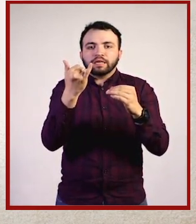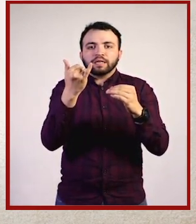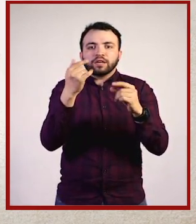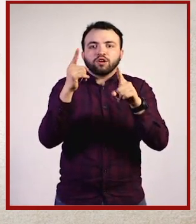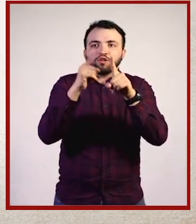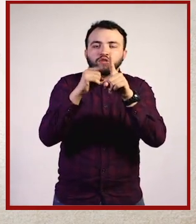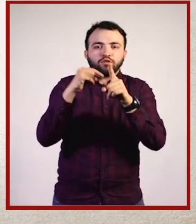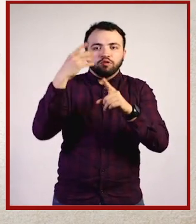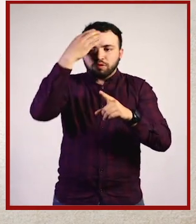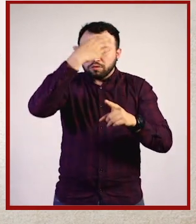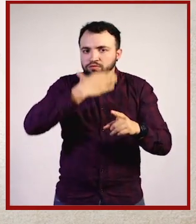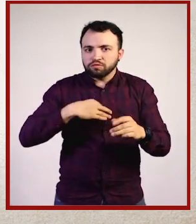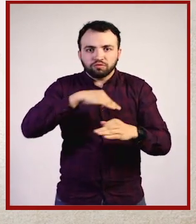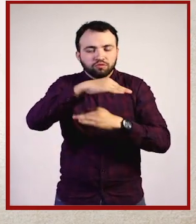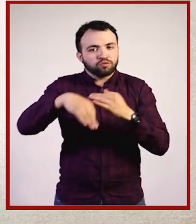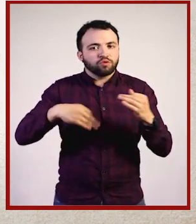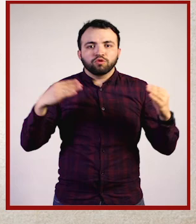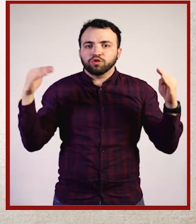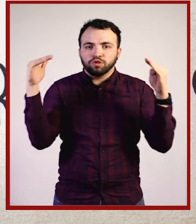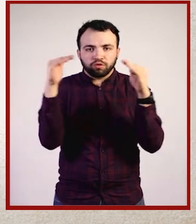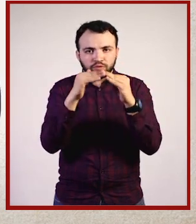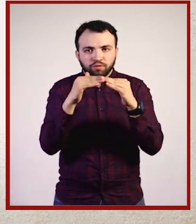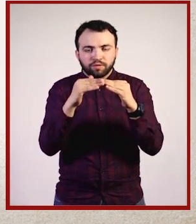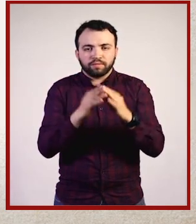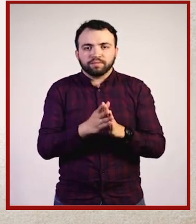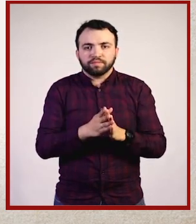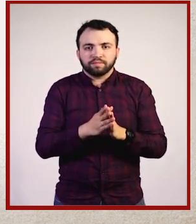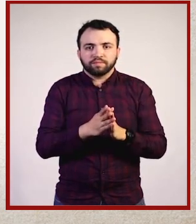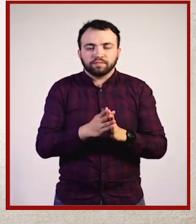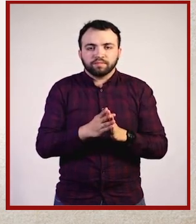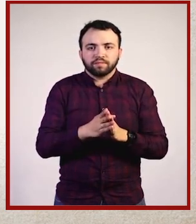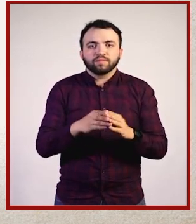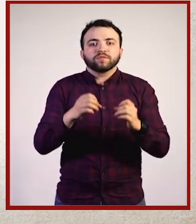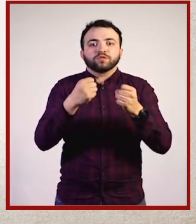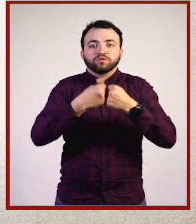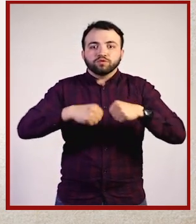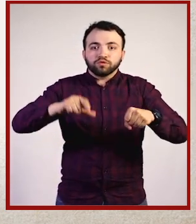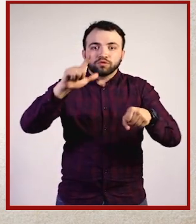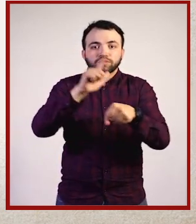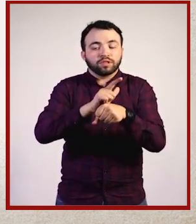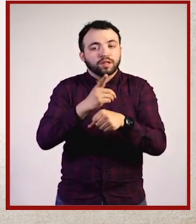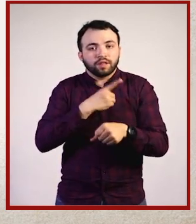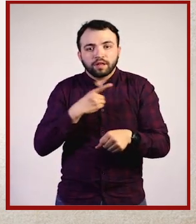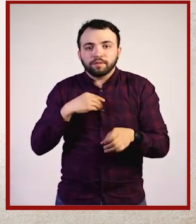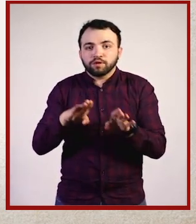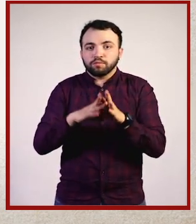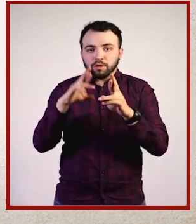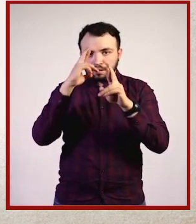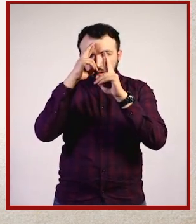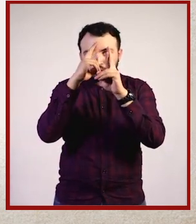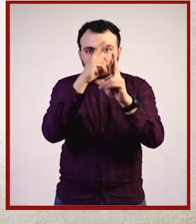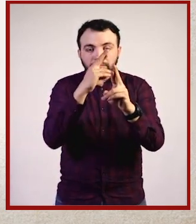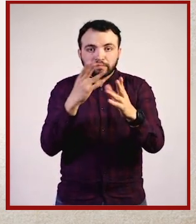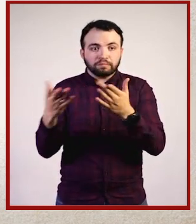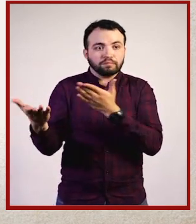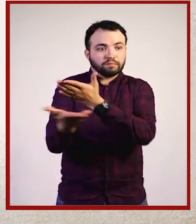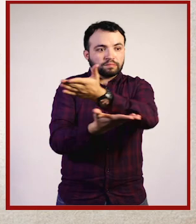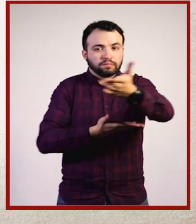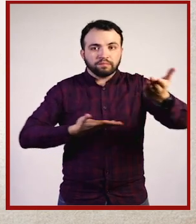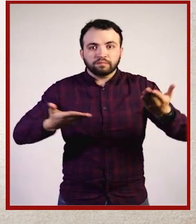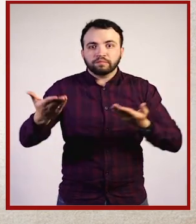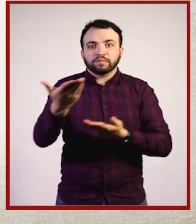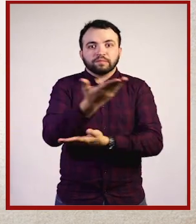identidad va de la mano con esta obra de la sociedad decente, en donde haya un respeto mutuo tanto entre las personas